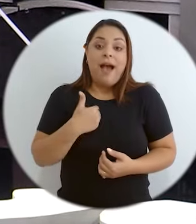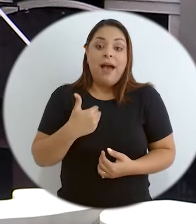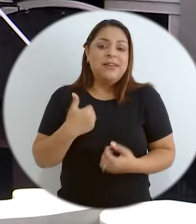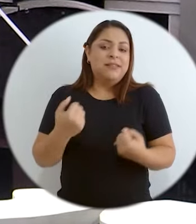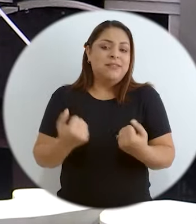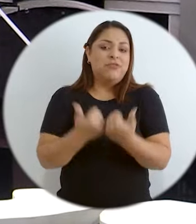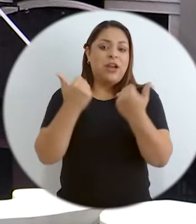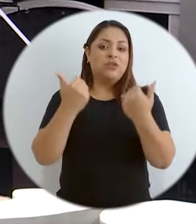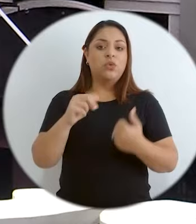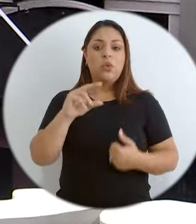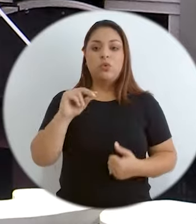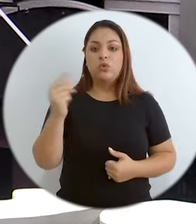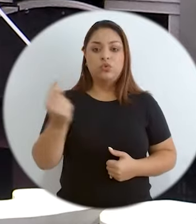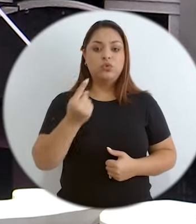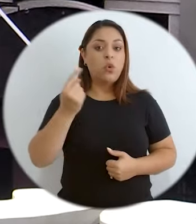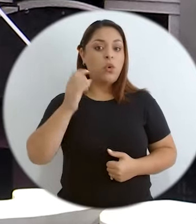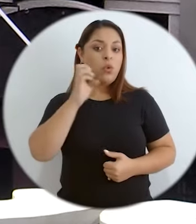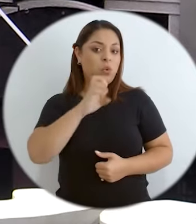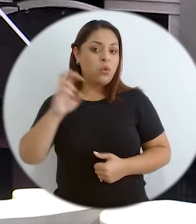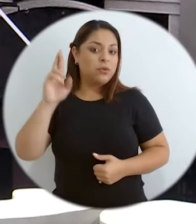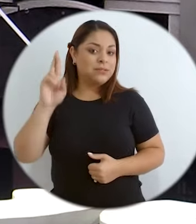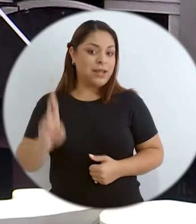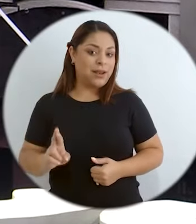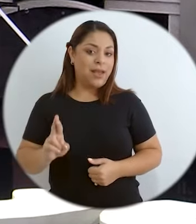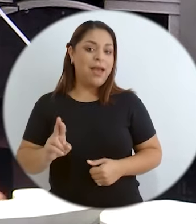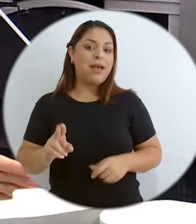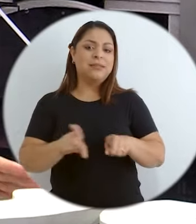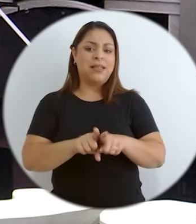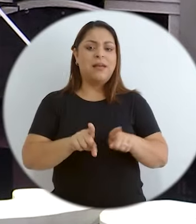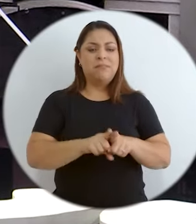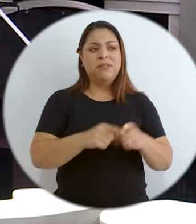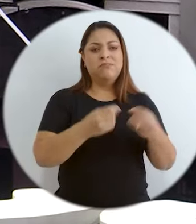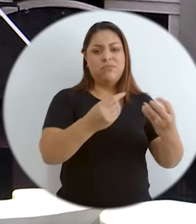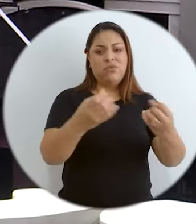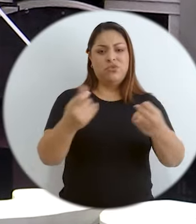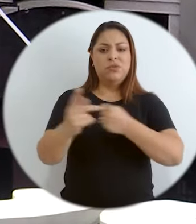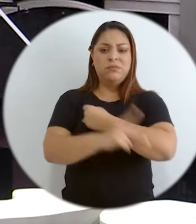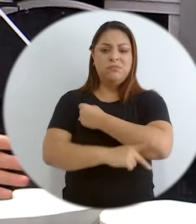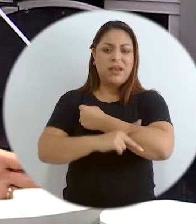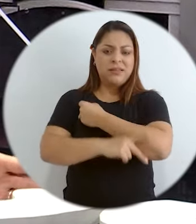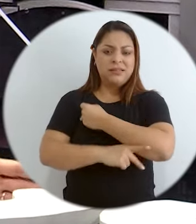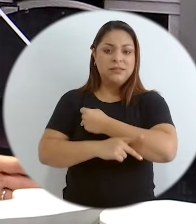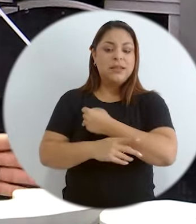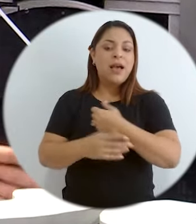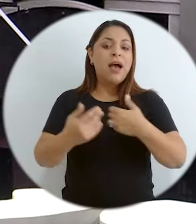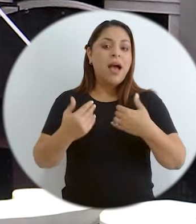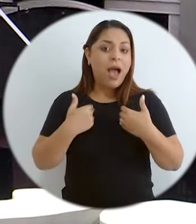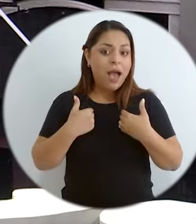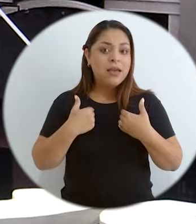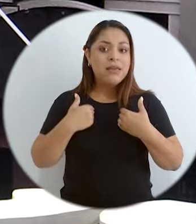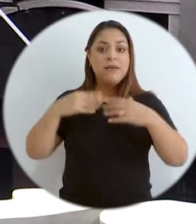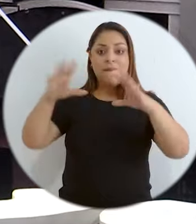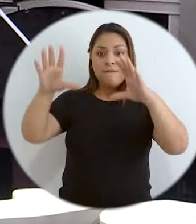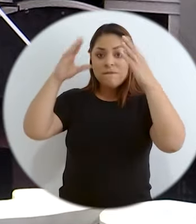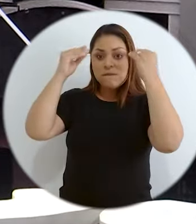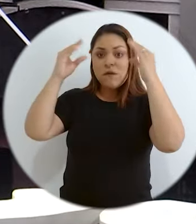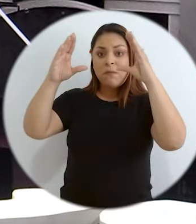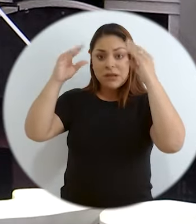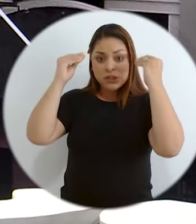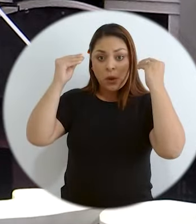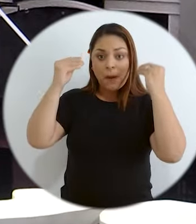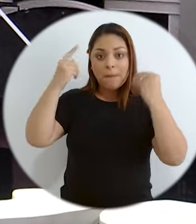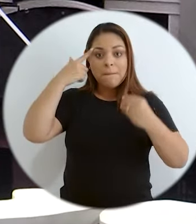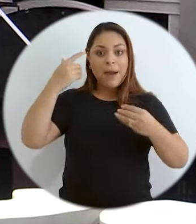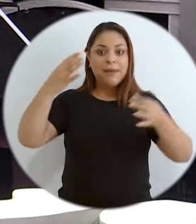uno de los grandes retos no solo de Costa Rica, pero para muchos países, y lo mencionaba tanto doña Carol como don Álvaro,